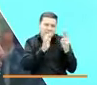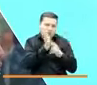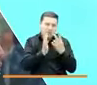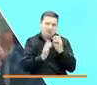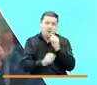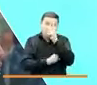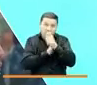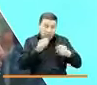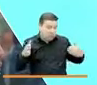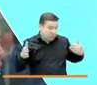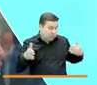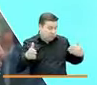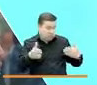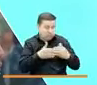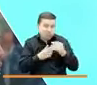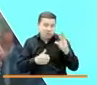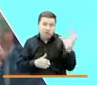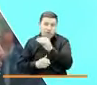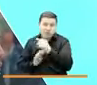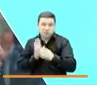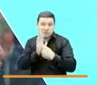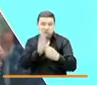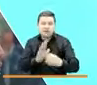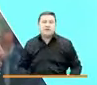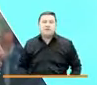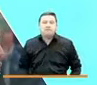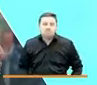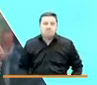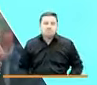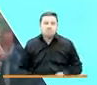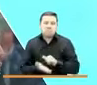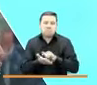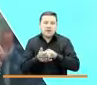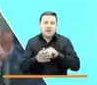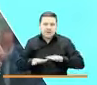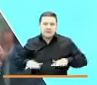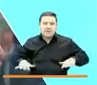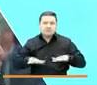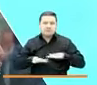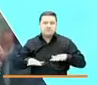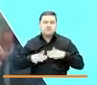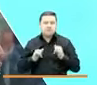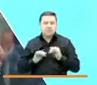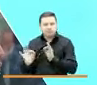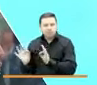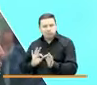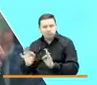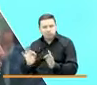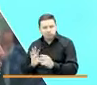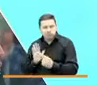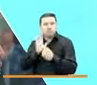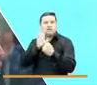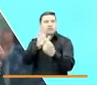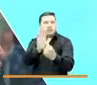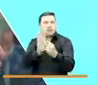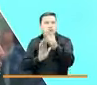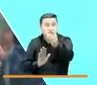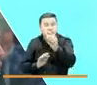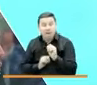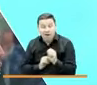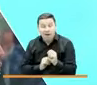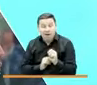un año particular para todos. De igual manera en este espacio hemos diseñado y preparado especialmente para que ustedes